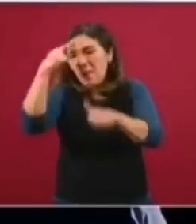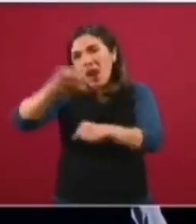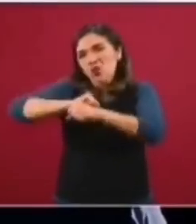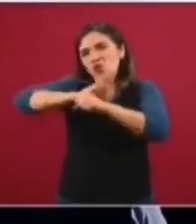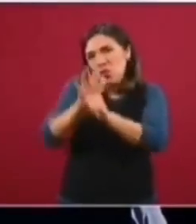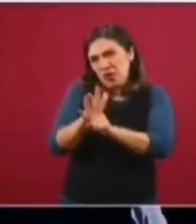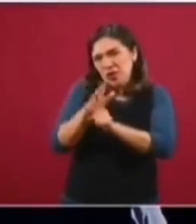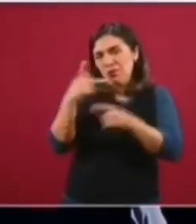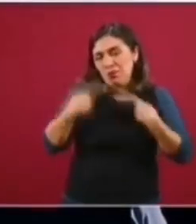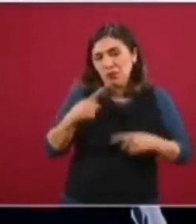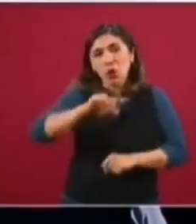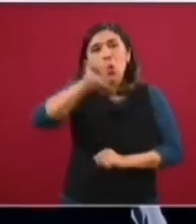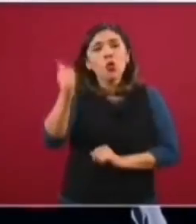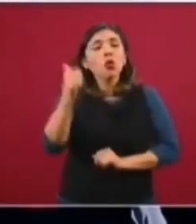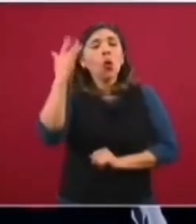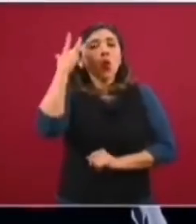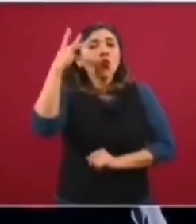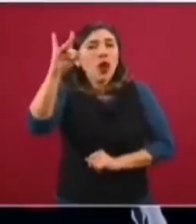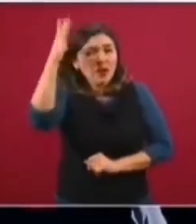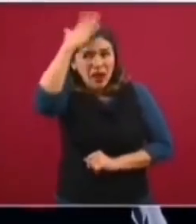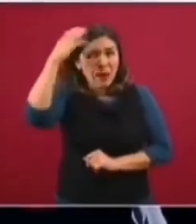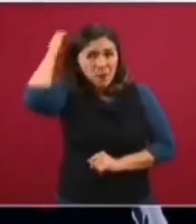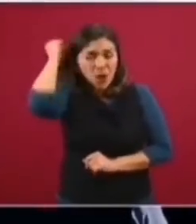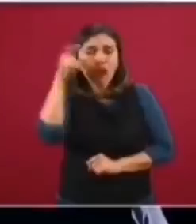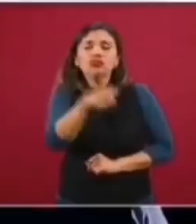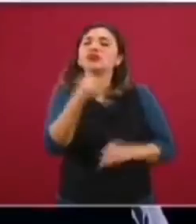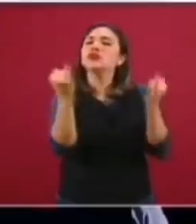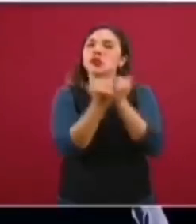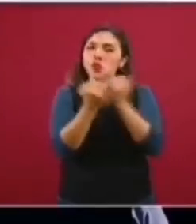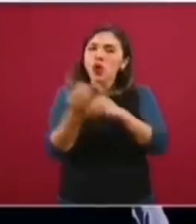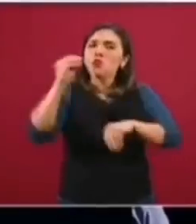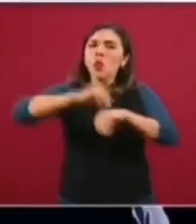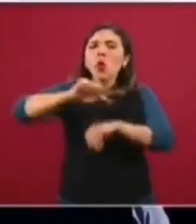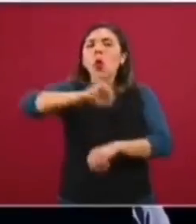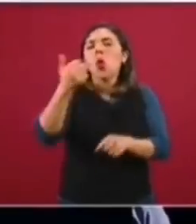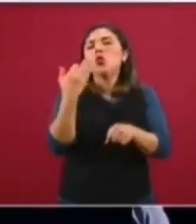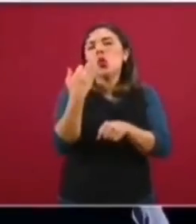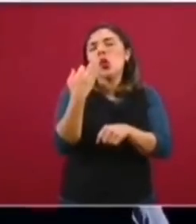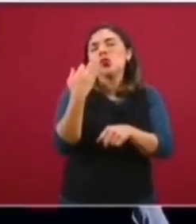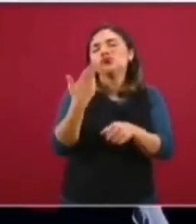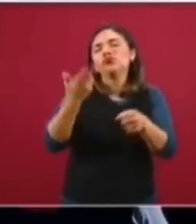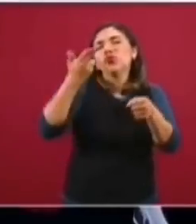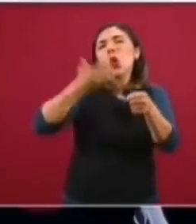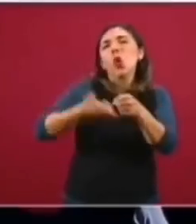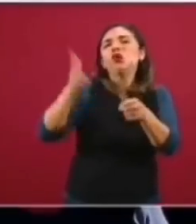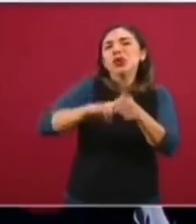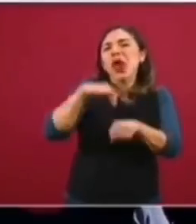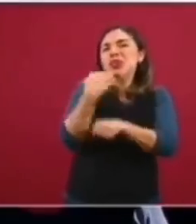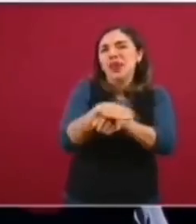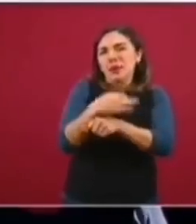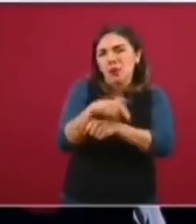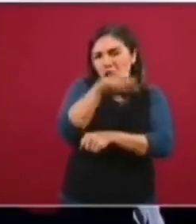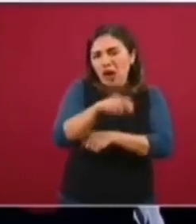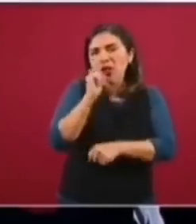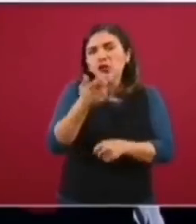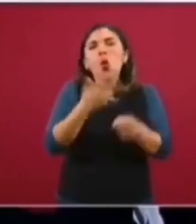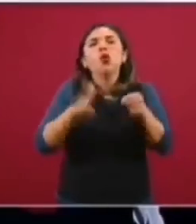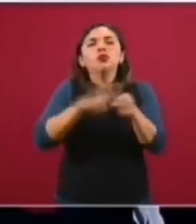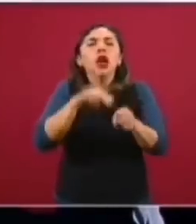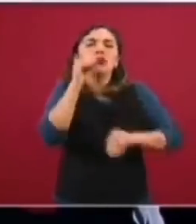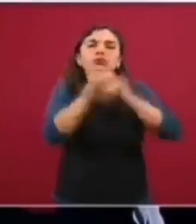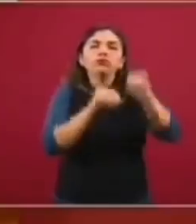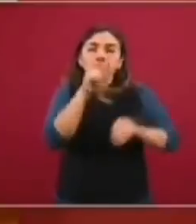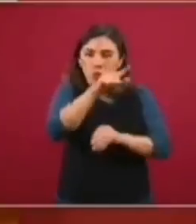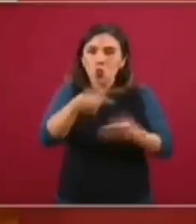pacientes. Y en Cuernavaca, Morelos, también igual es un hospital temporal. Eso sí, son hospitales, el de